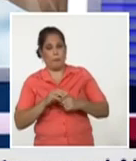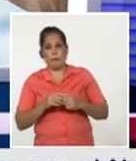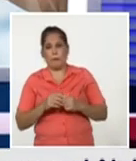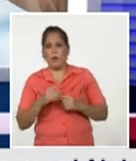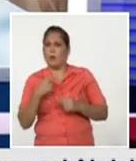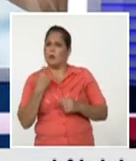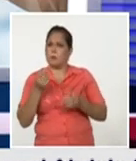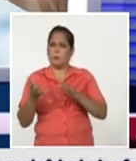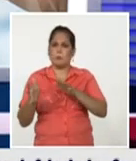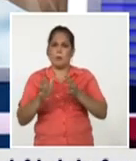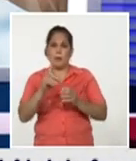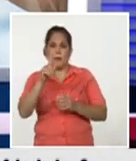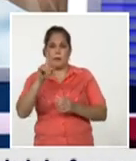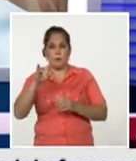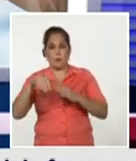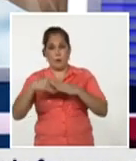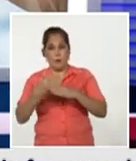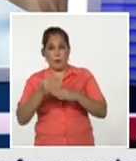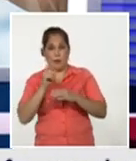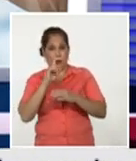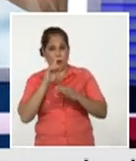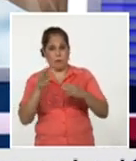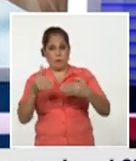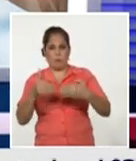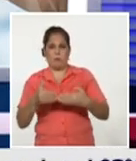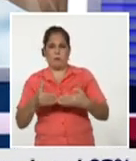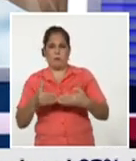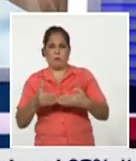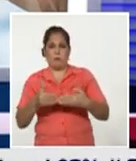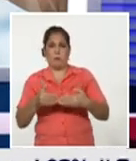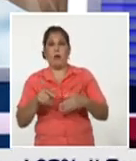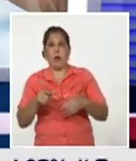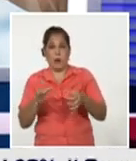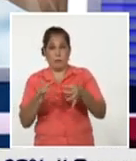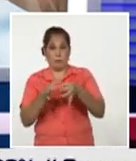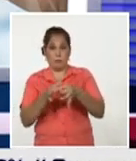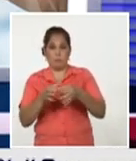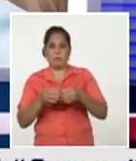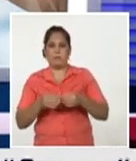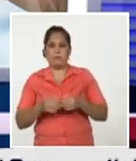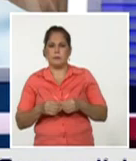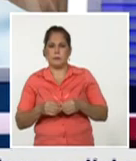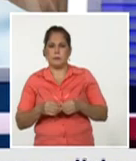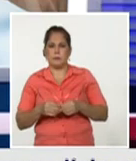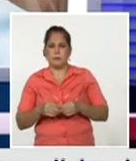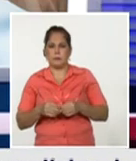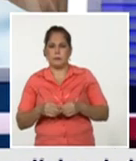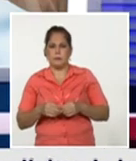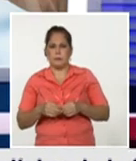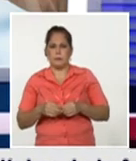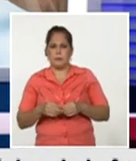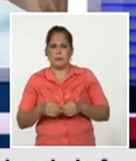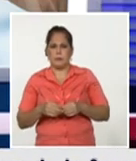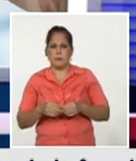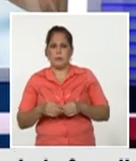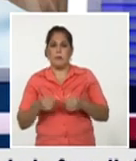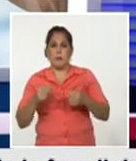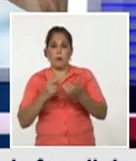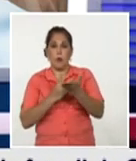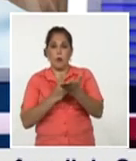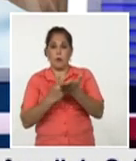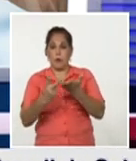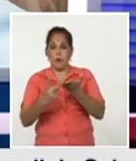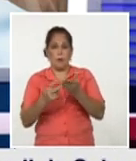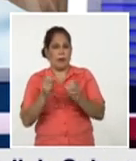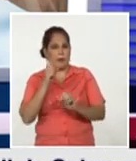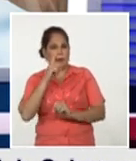aproximadamente 19 días debemos o menos porque ahora son muchos menos sujetos es decir en menos de dos semanas vamos a hacer el completamiento